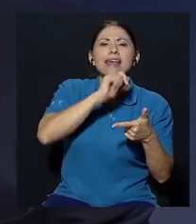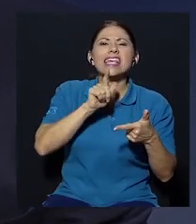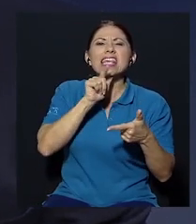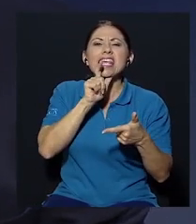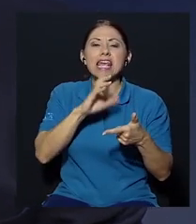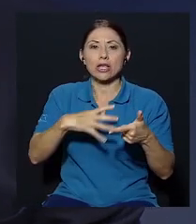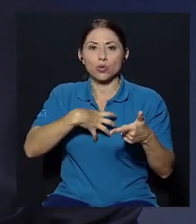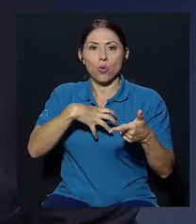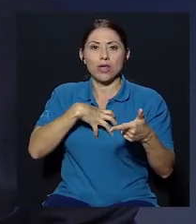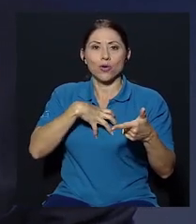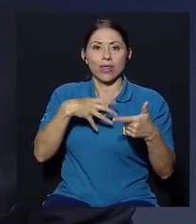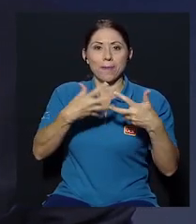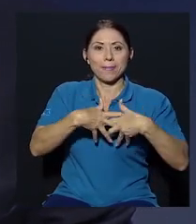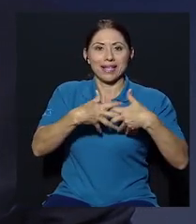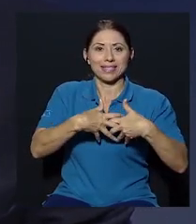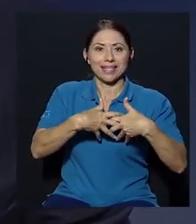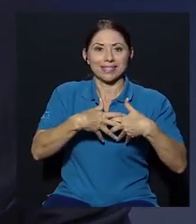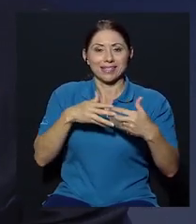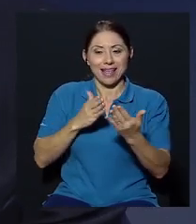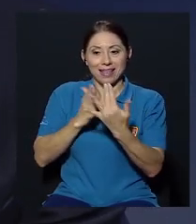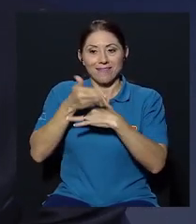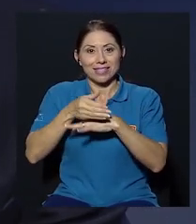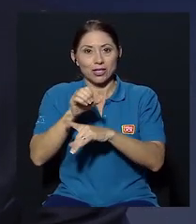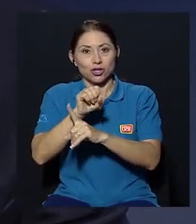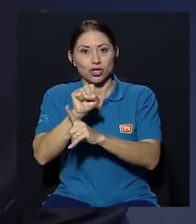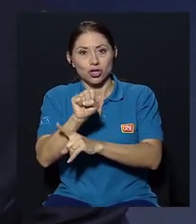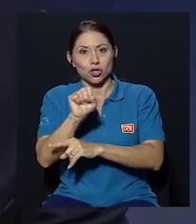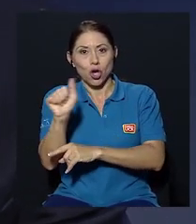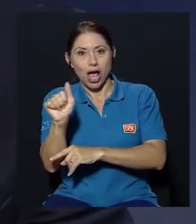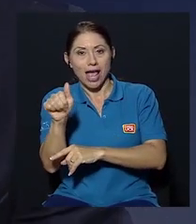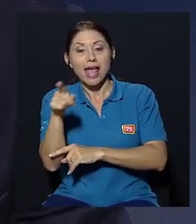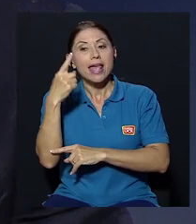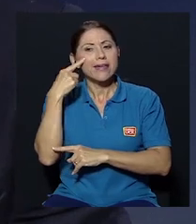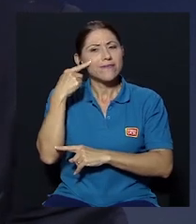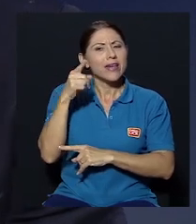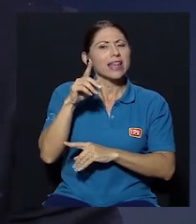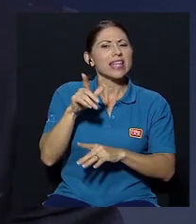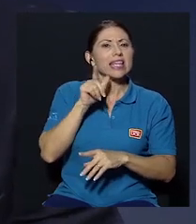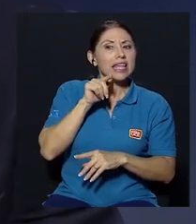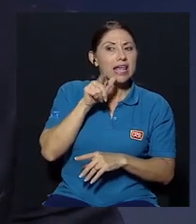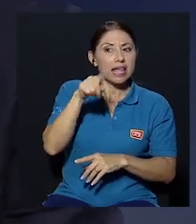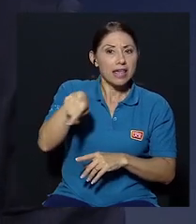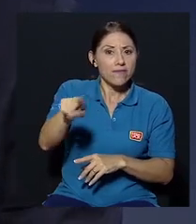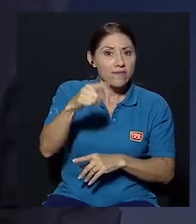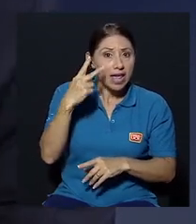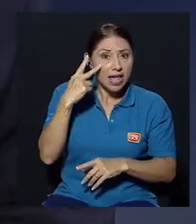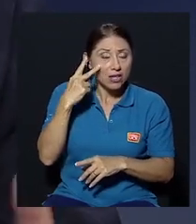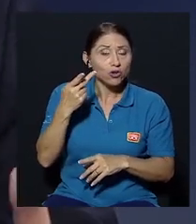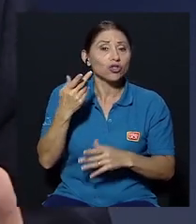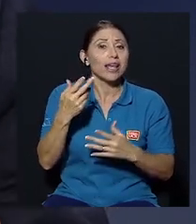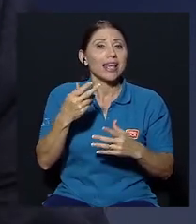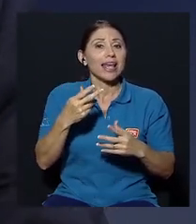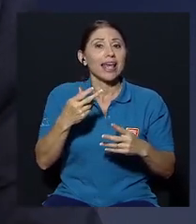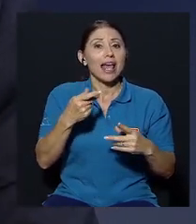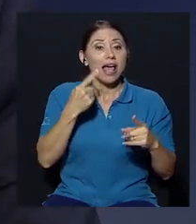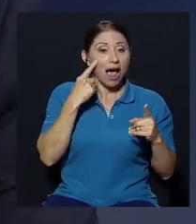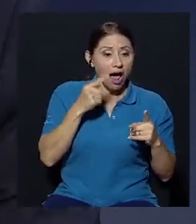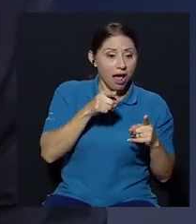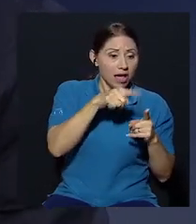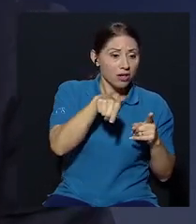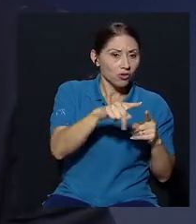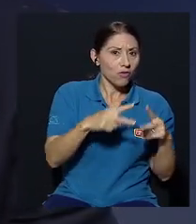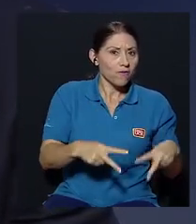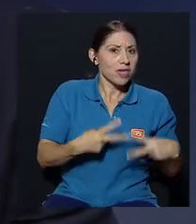empresas en las sociedades por ejemplo y llegarles a ellos y ver si están viviendo de una manera diferente